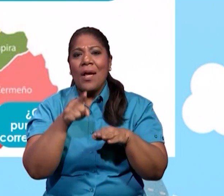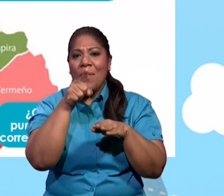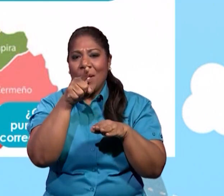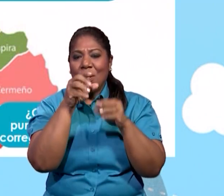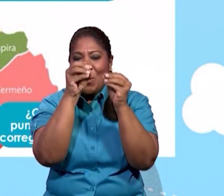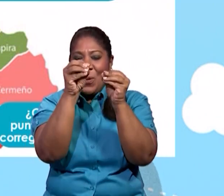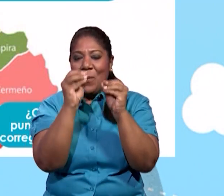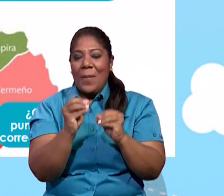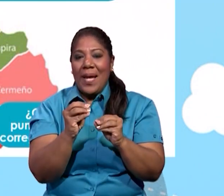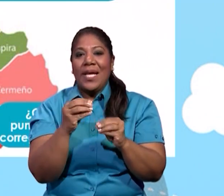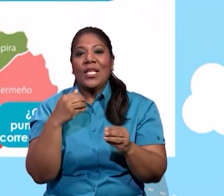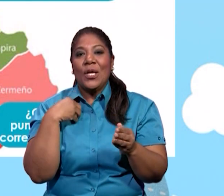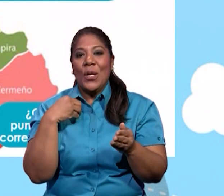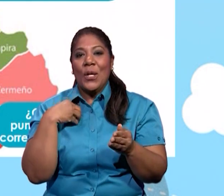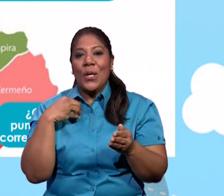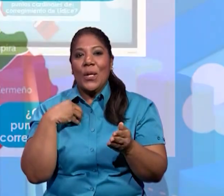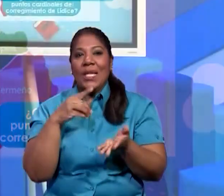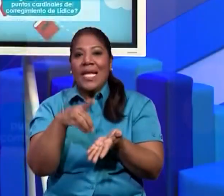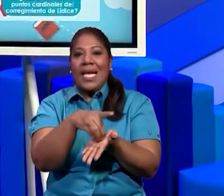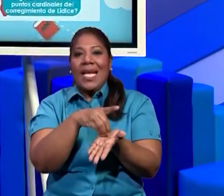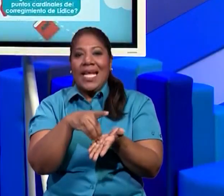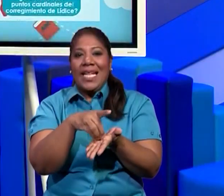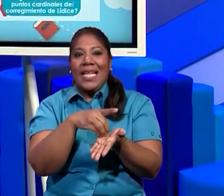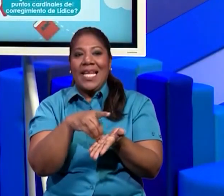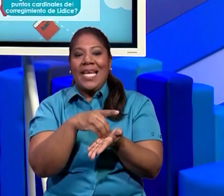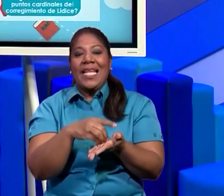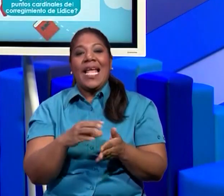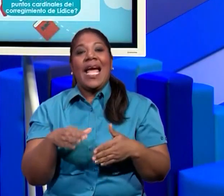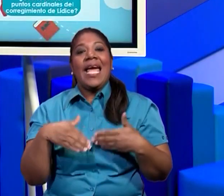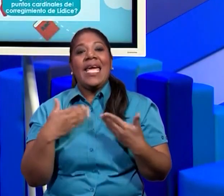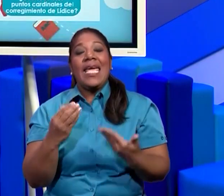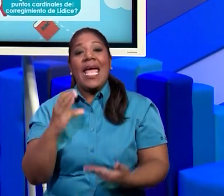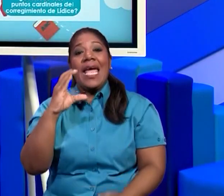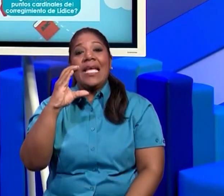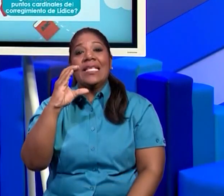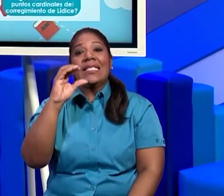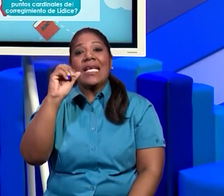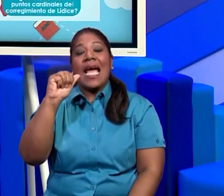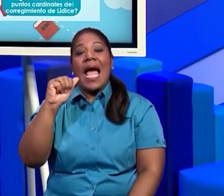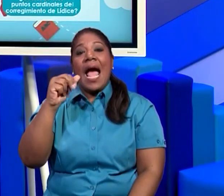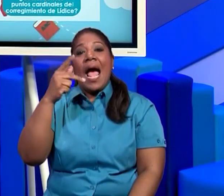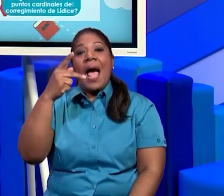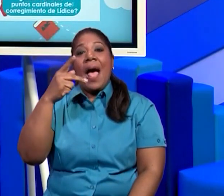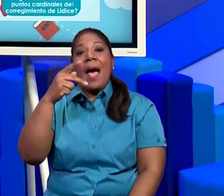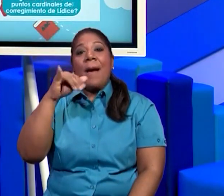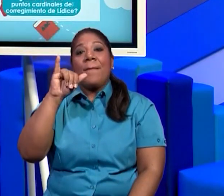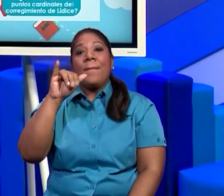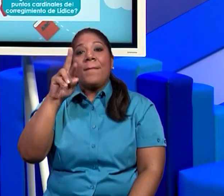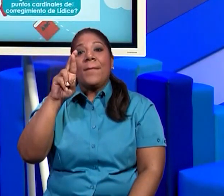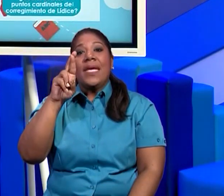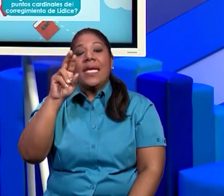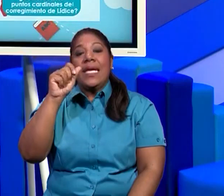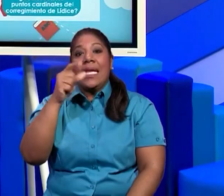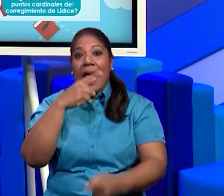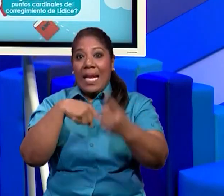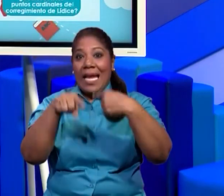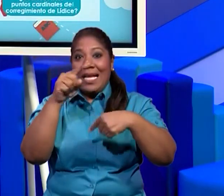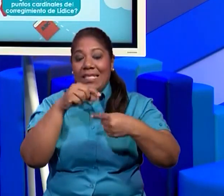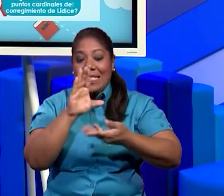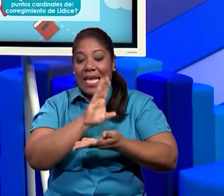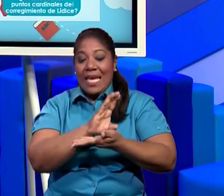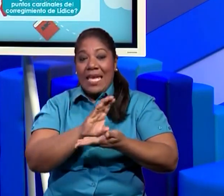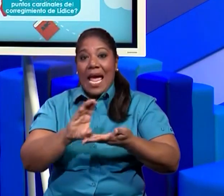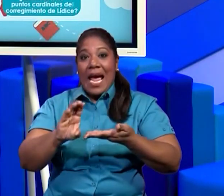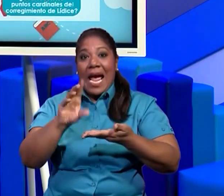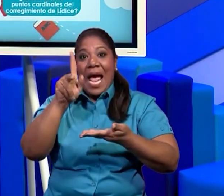¿Y qué es Capira? Es un distrito, maestra Teresita. Es un distrito. ¿Y de qué provincia? De